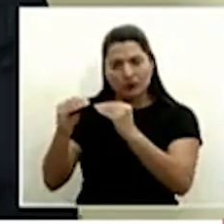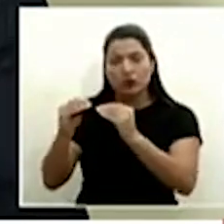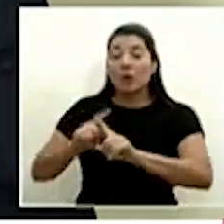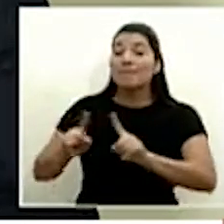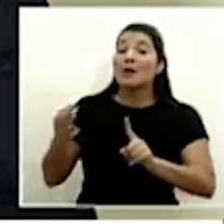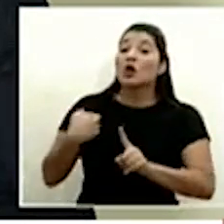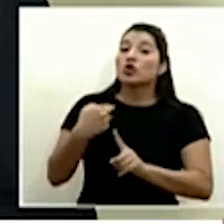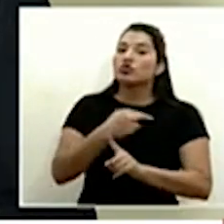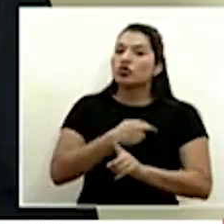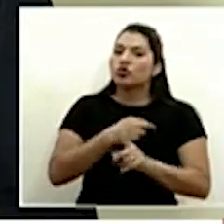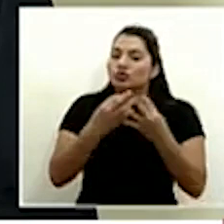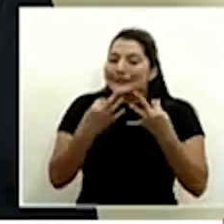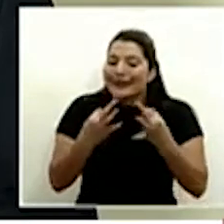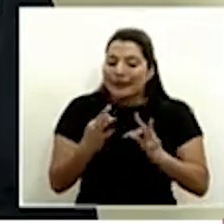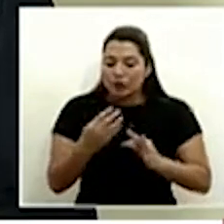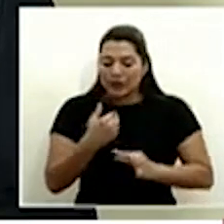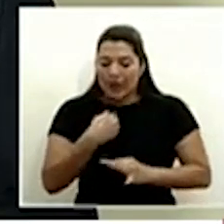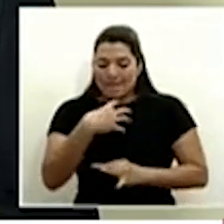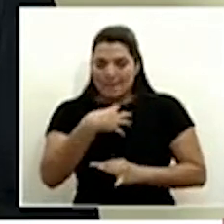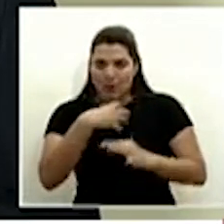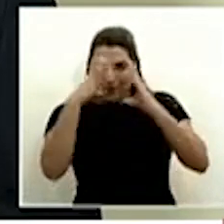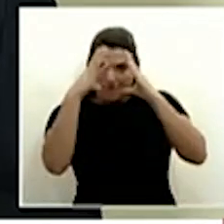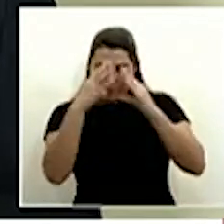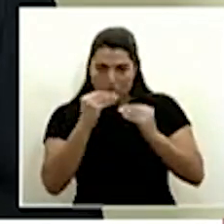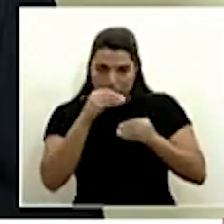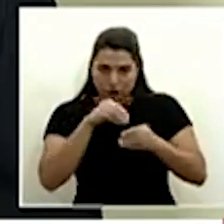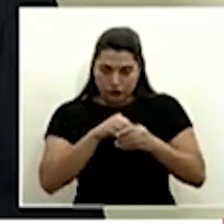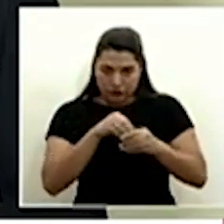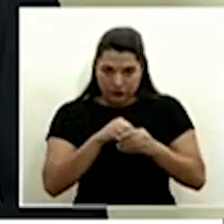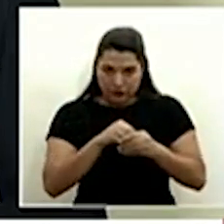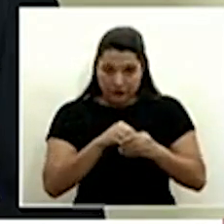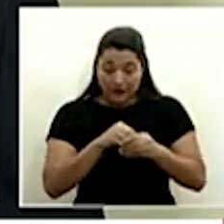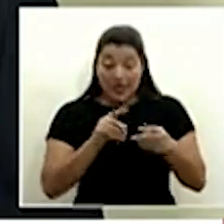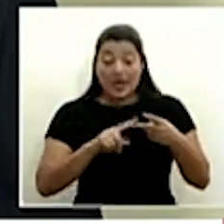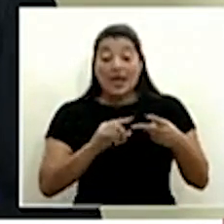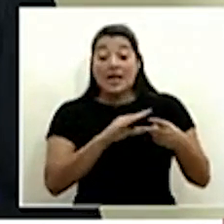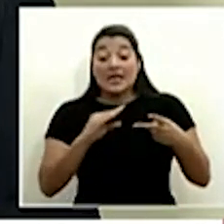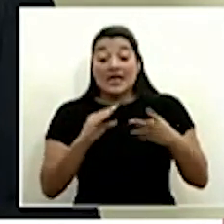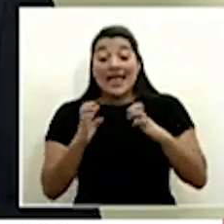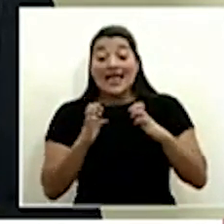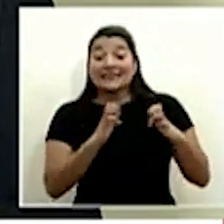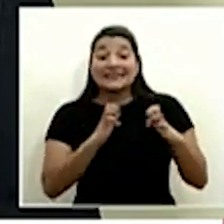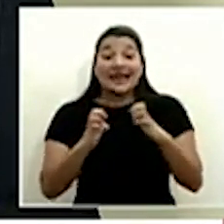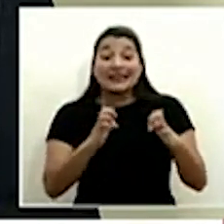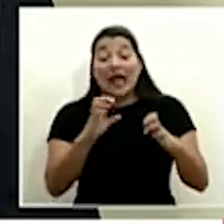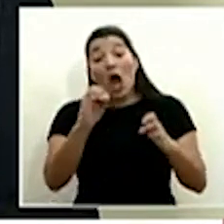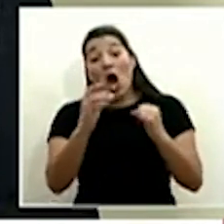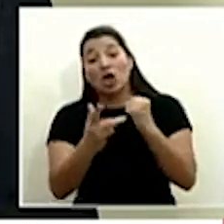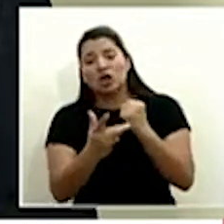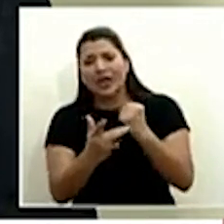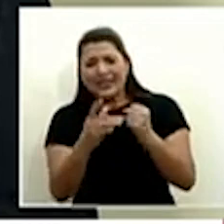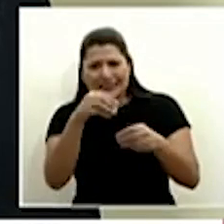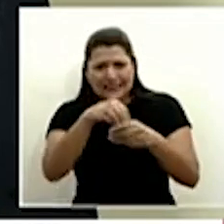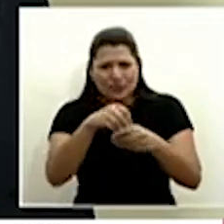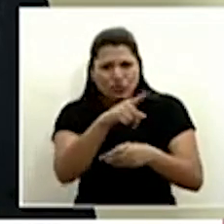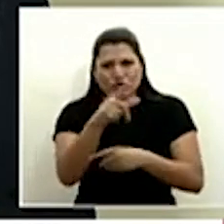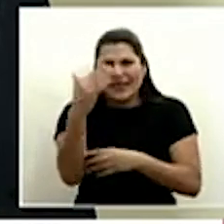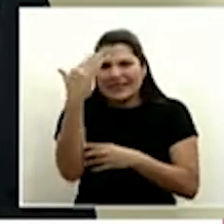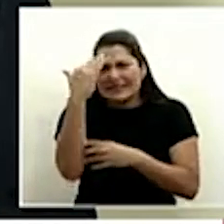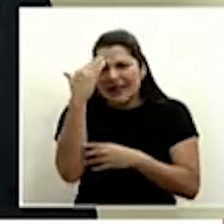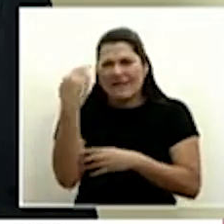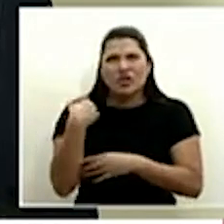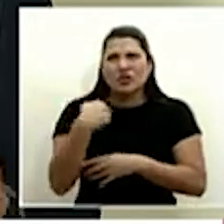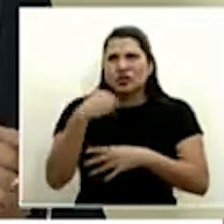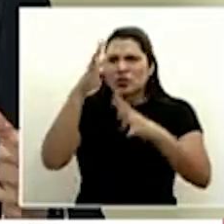internos y en las estrategias internas que ustedes saben que hemos diversificado todas las formas de captar